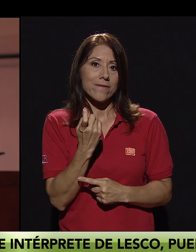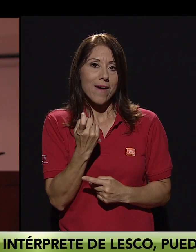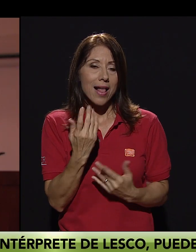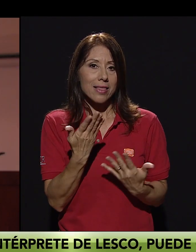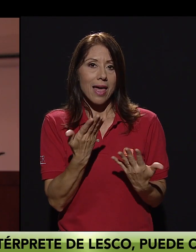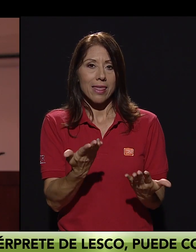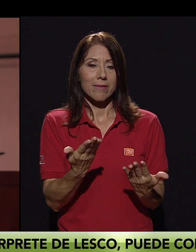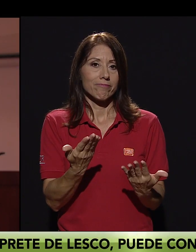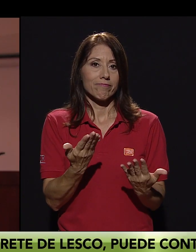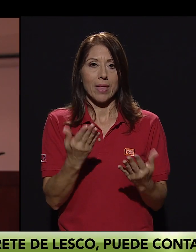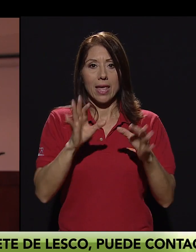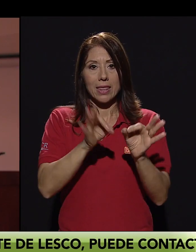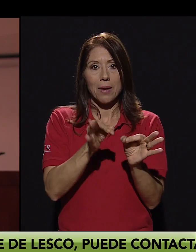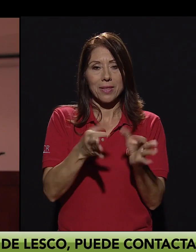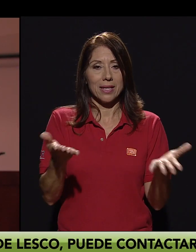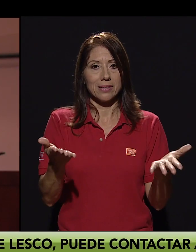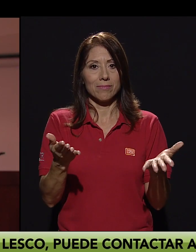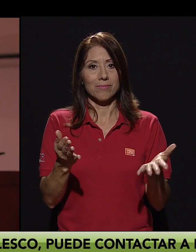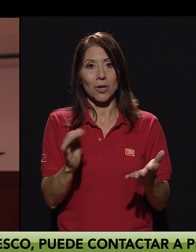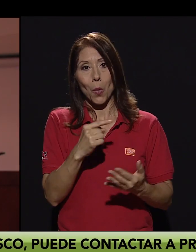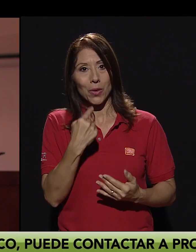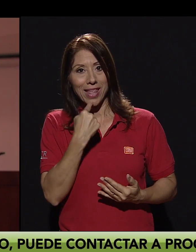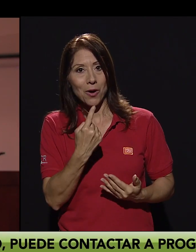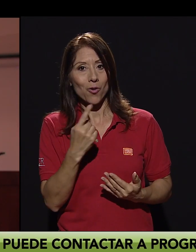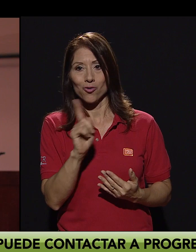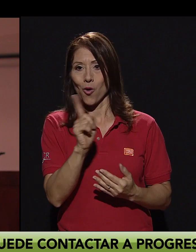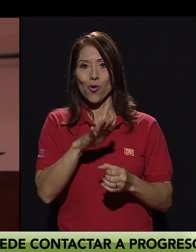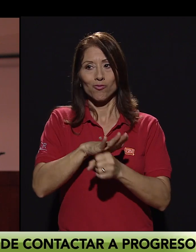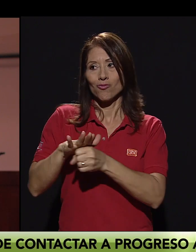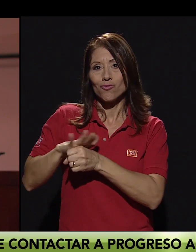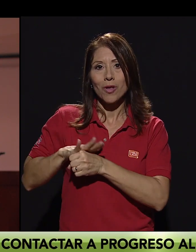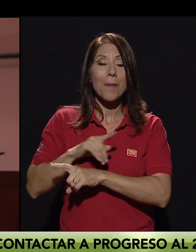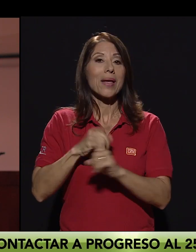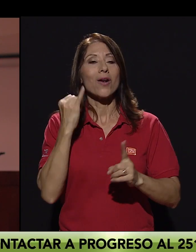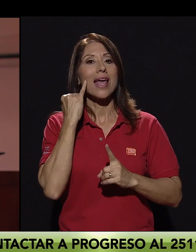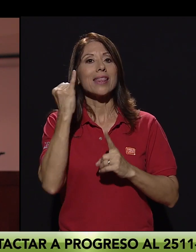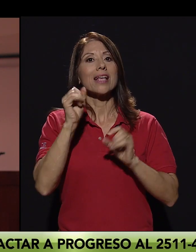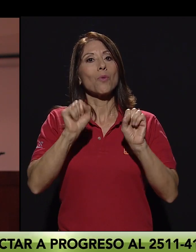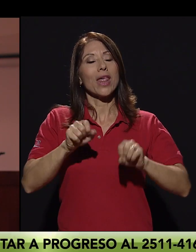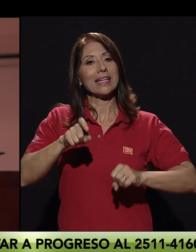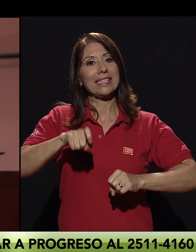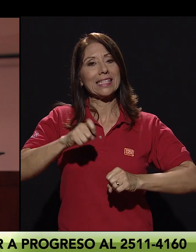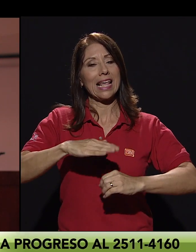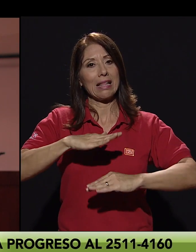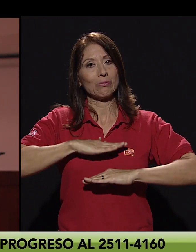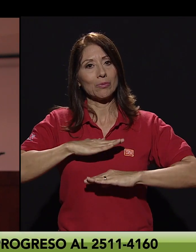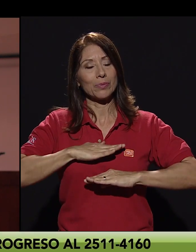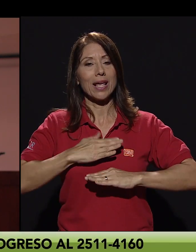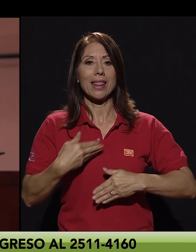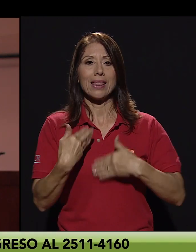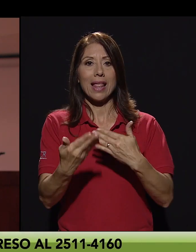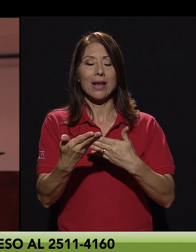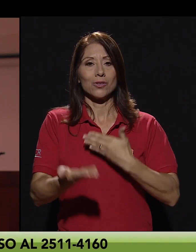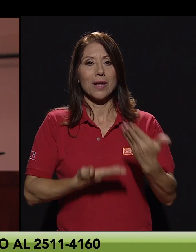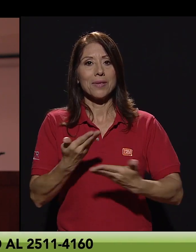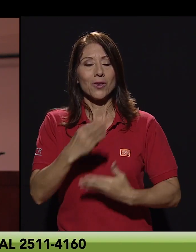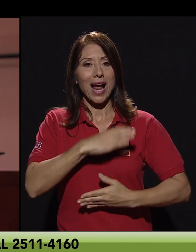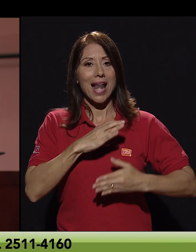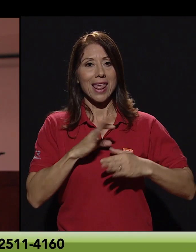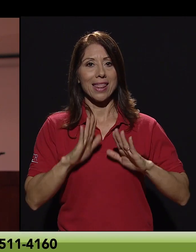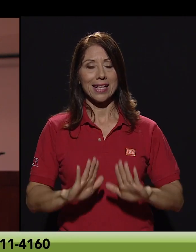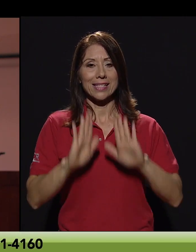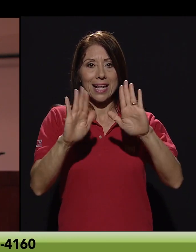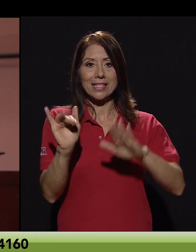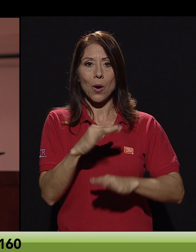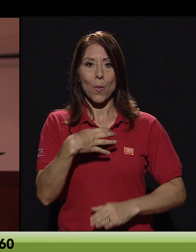tantos intérpretes. Como te digo, no vamos a abasto, pero la idea es cubrir la mayor necesidad posible y brindar un servicio de calidad y